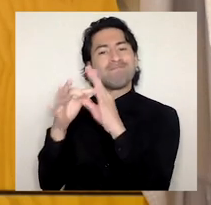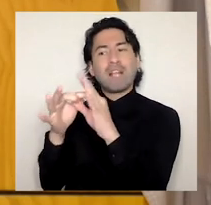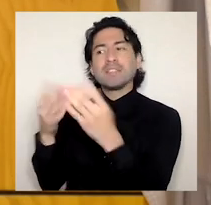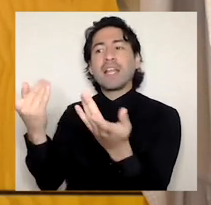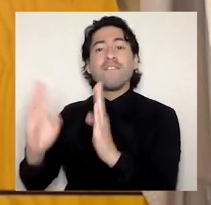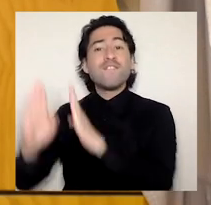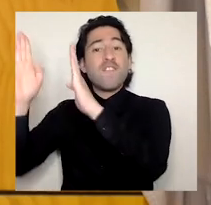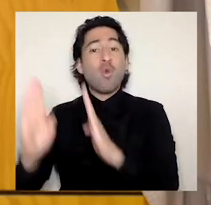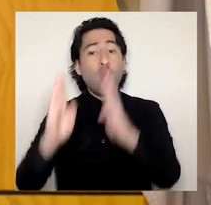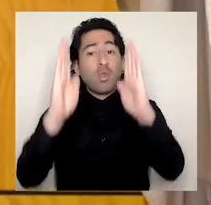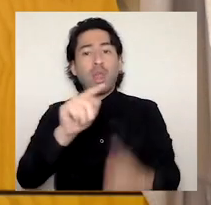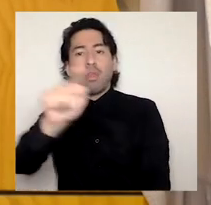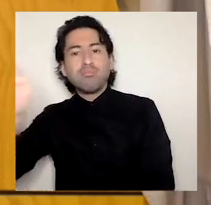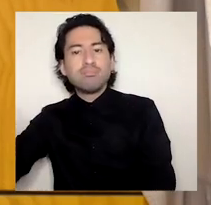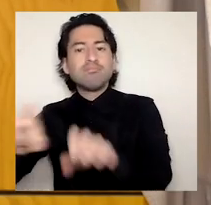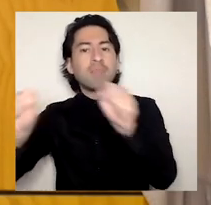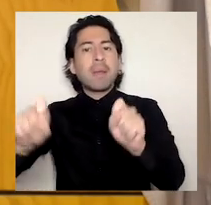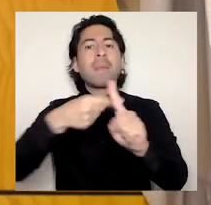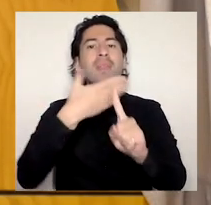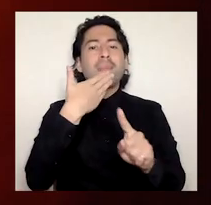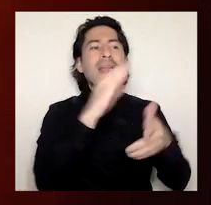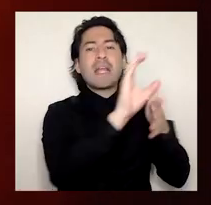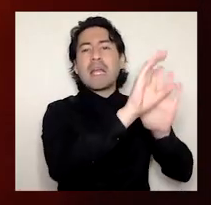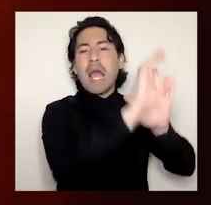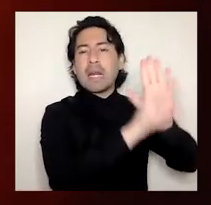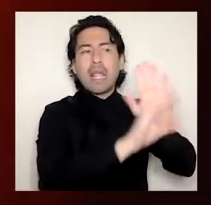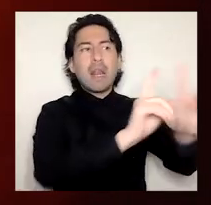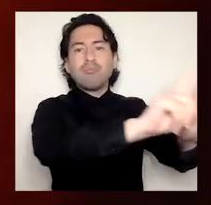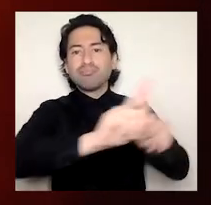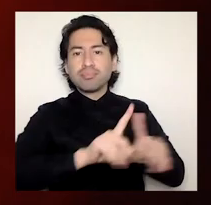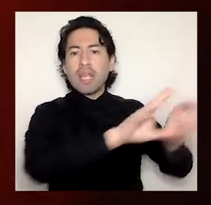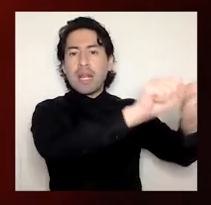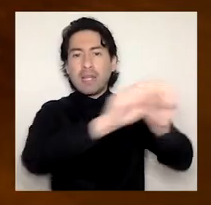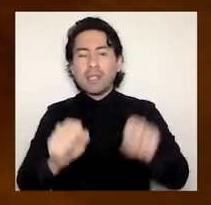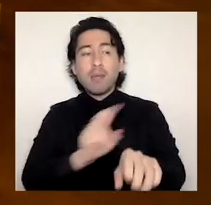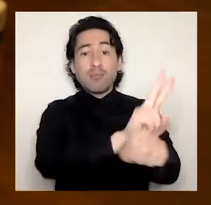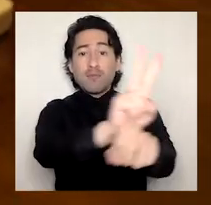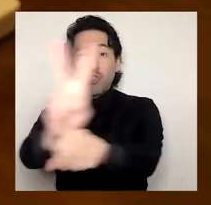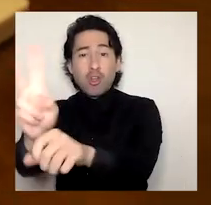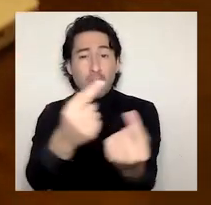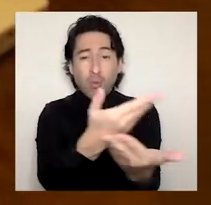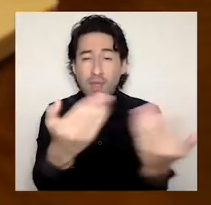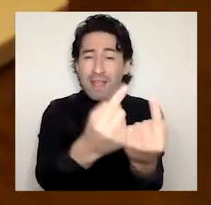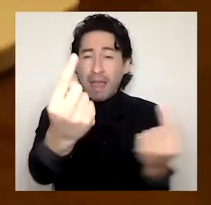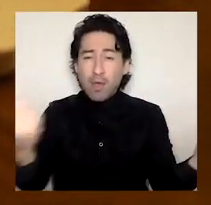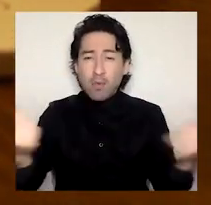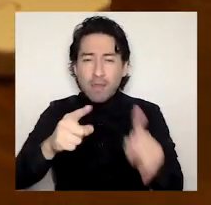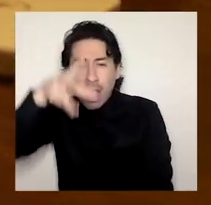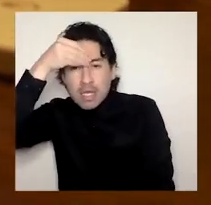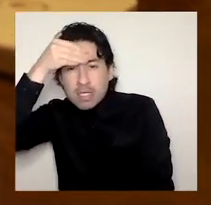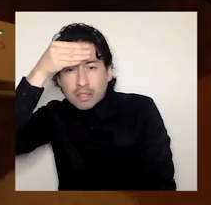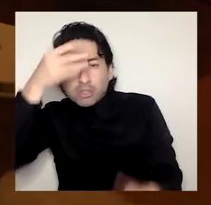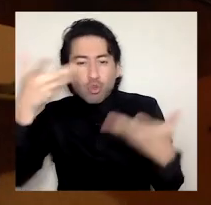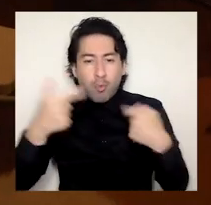compromiso de las facultades y de las 40 carreras de pregrado. A cada docente que debió aprender y transformar sus